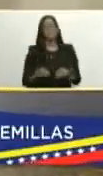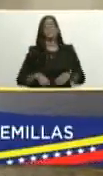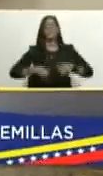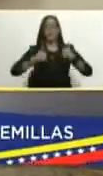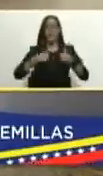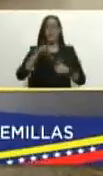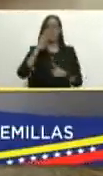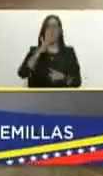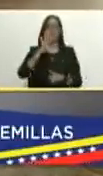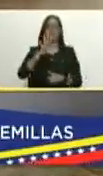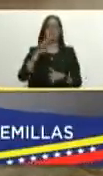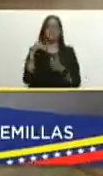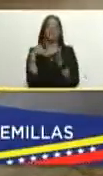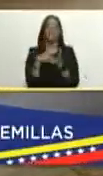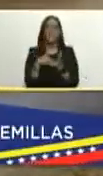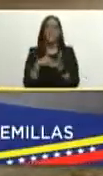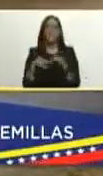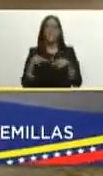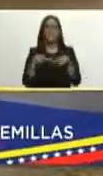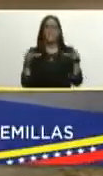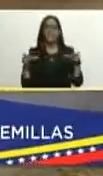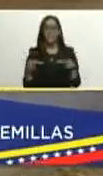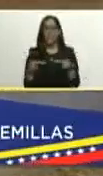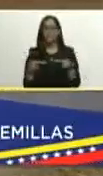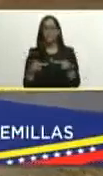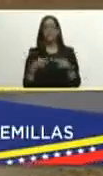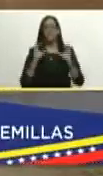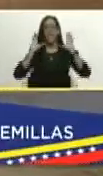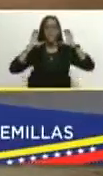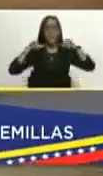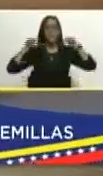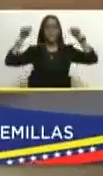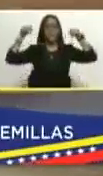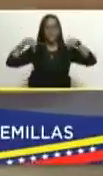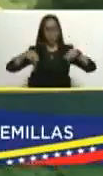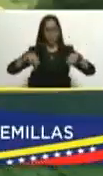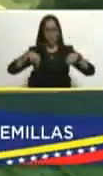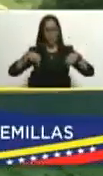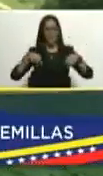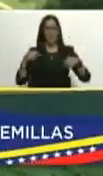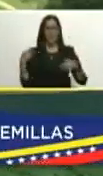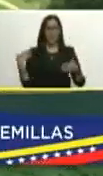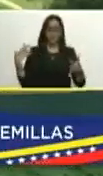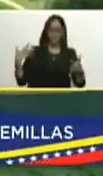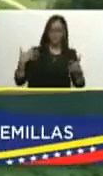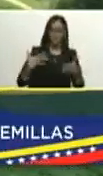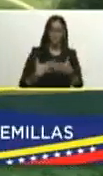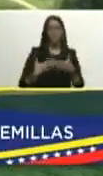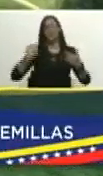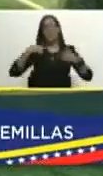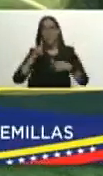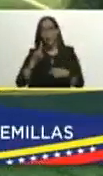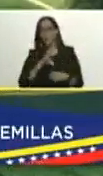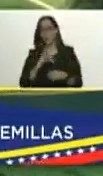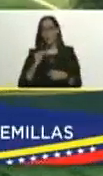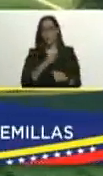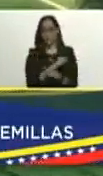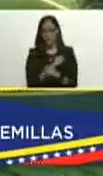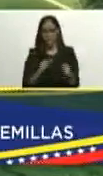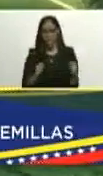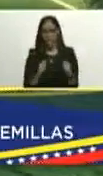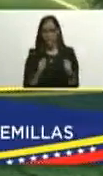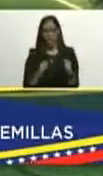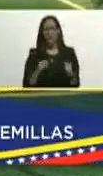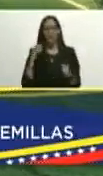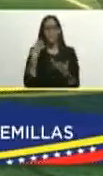45 mil hectáreas de maíz y hoy en lo que va de este ciclo y aún no hemos terminado en el